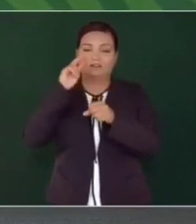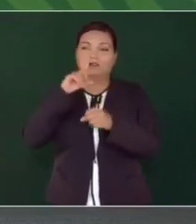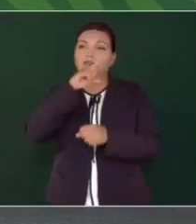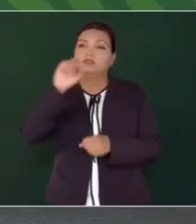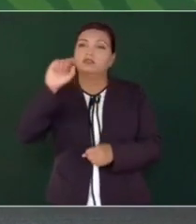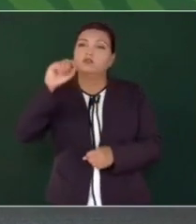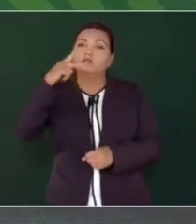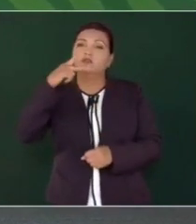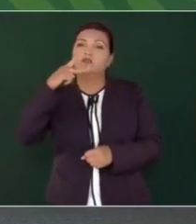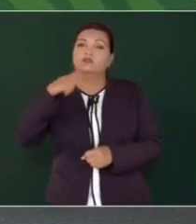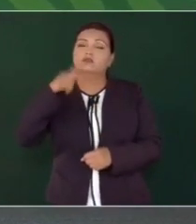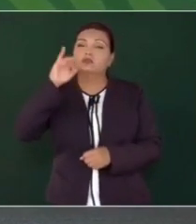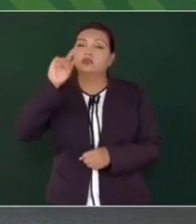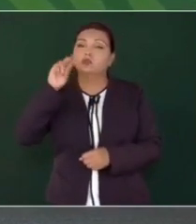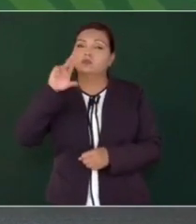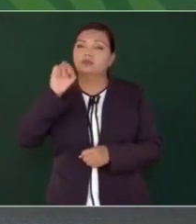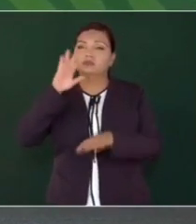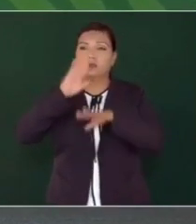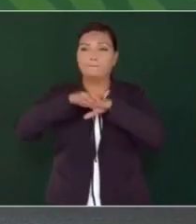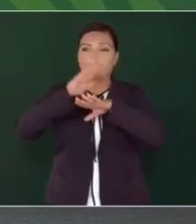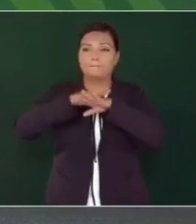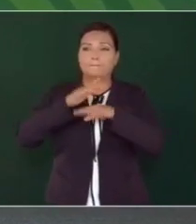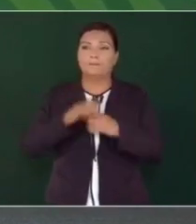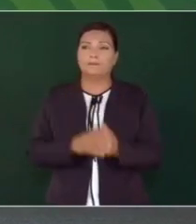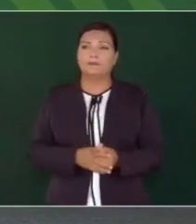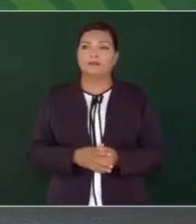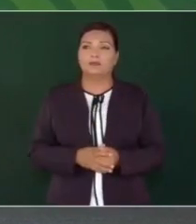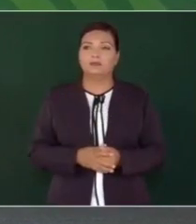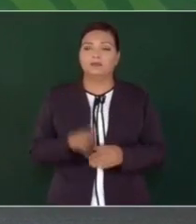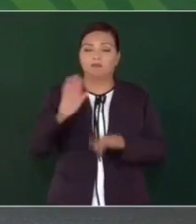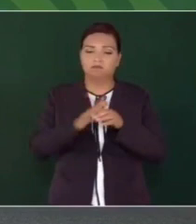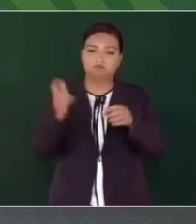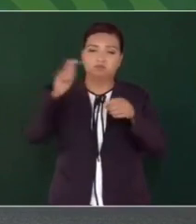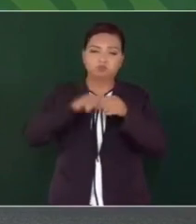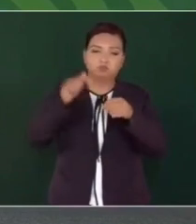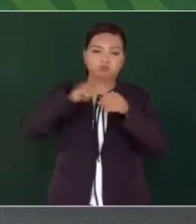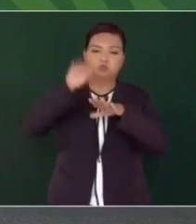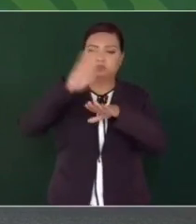128 kilómetros más anexos.